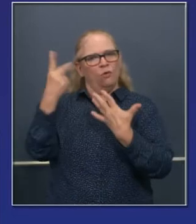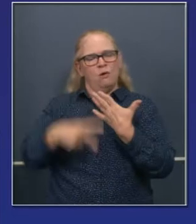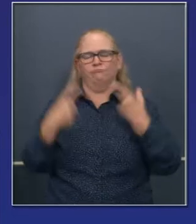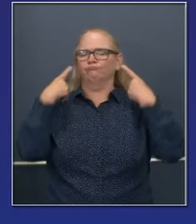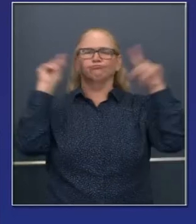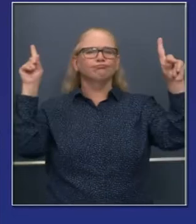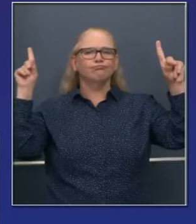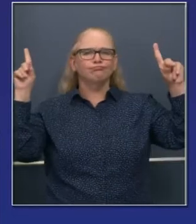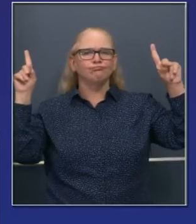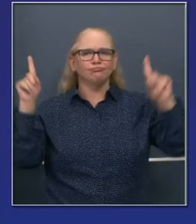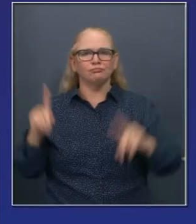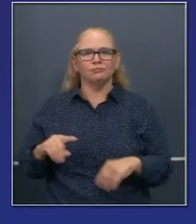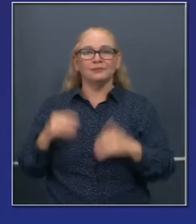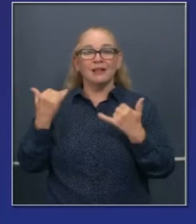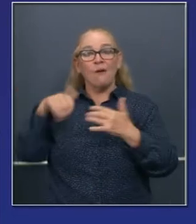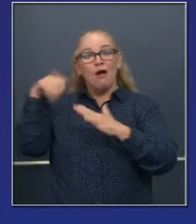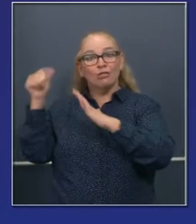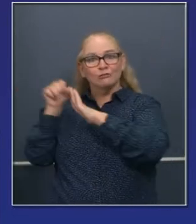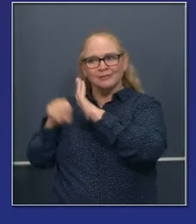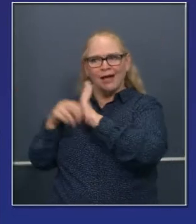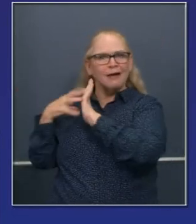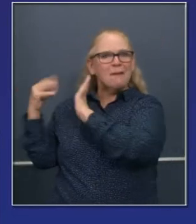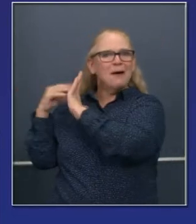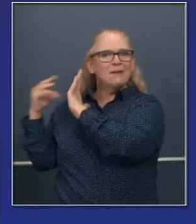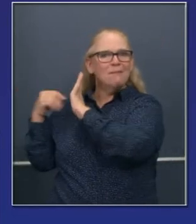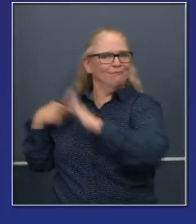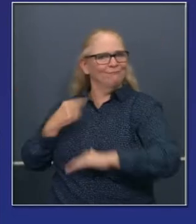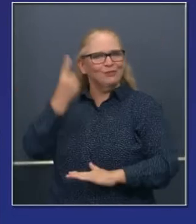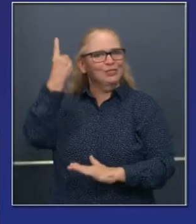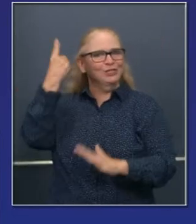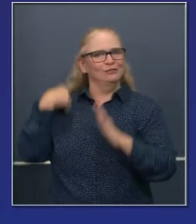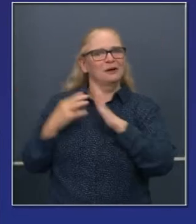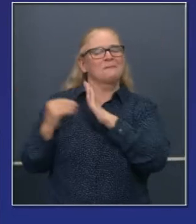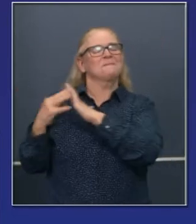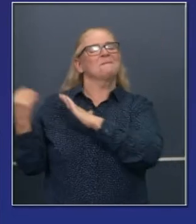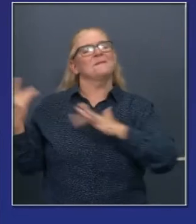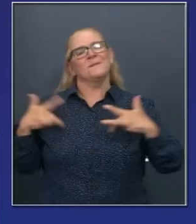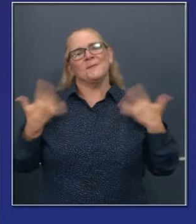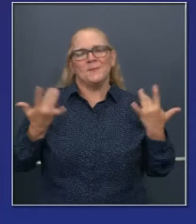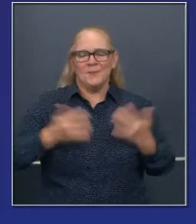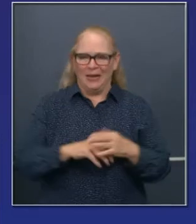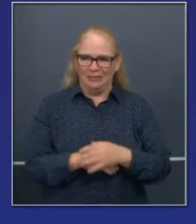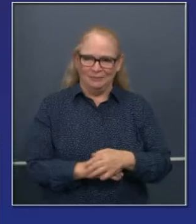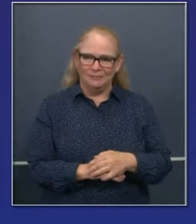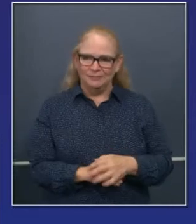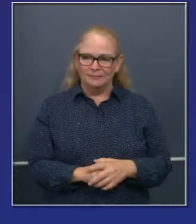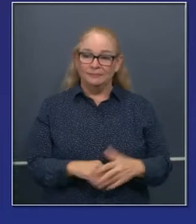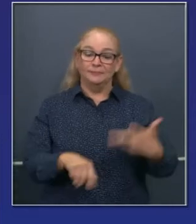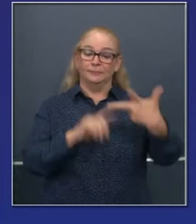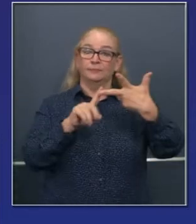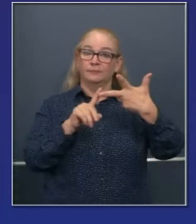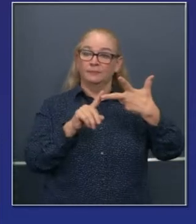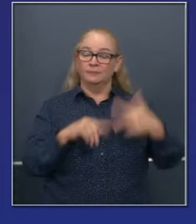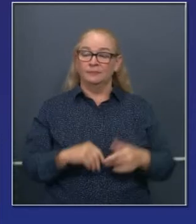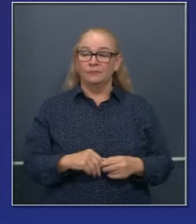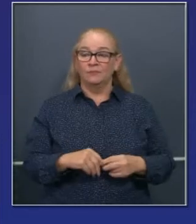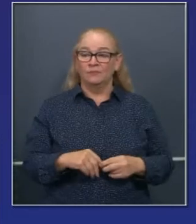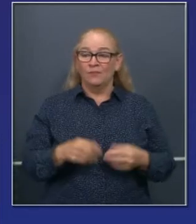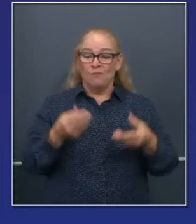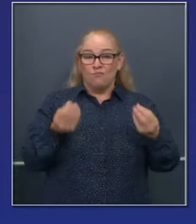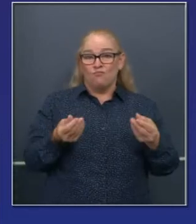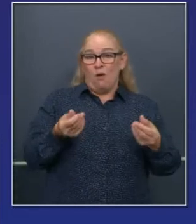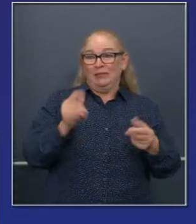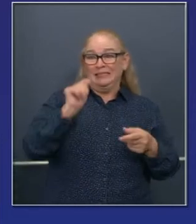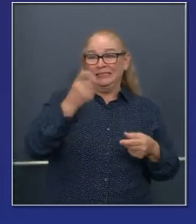hemos cumplido y vemos ahora a otros estados replicando este modelo. También hemos eliminado penas